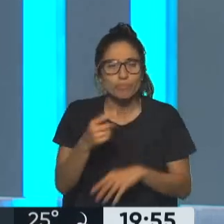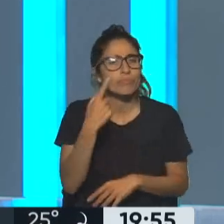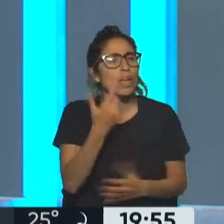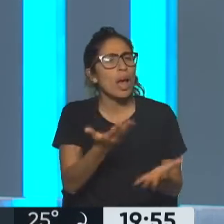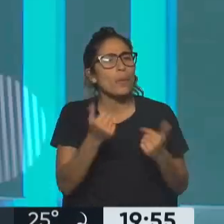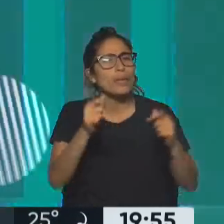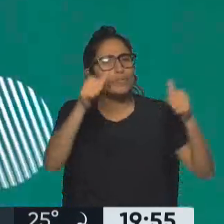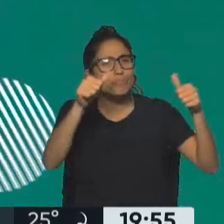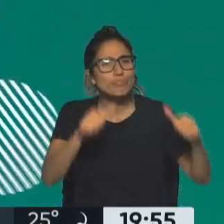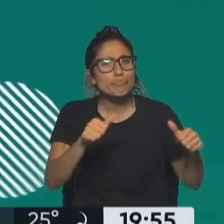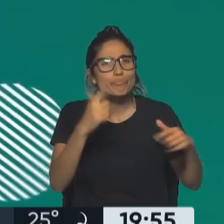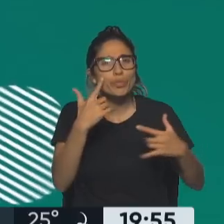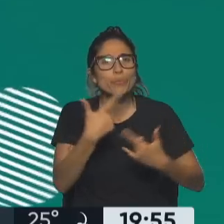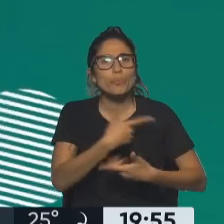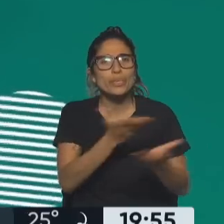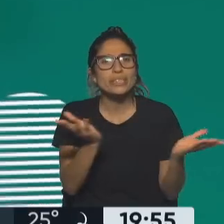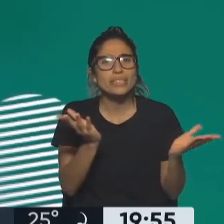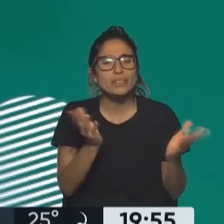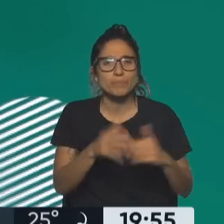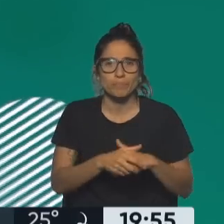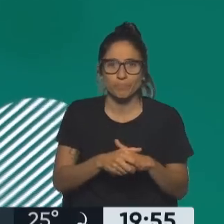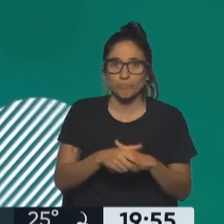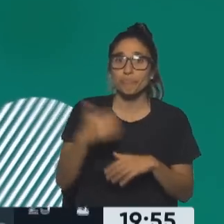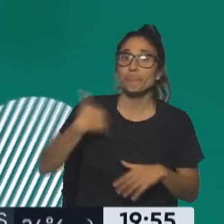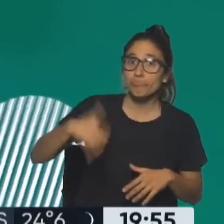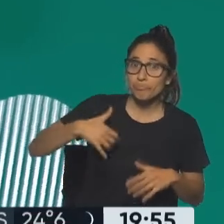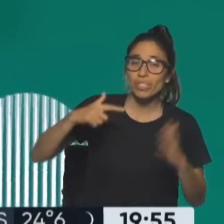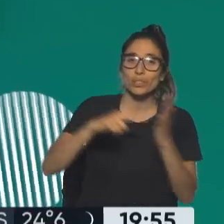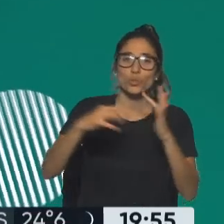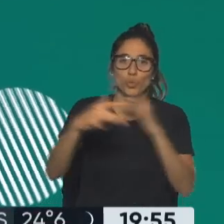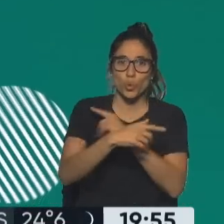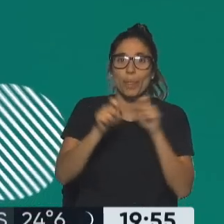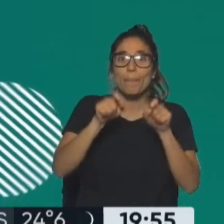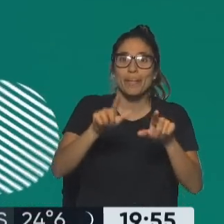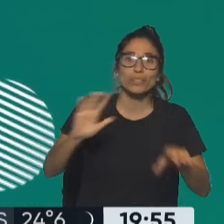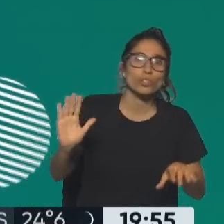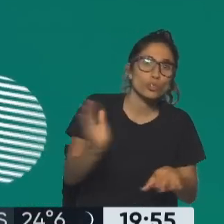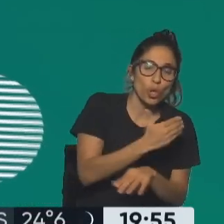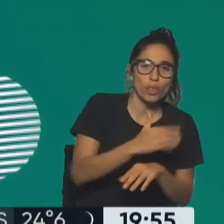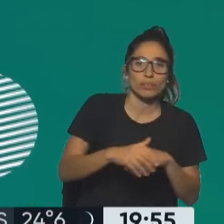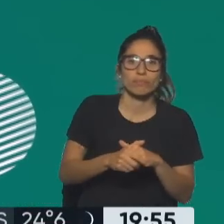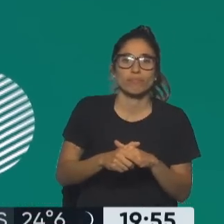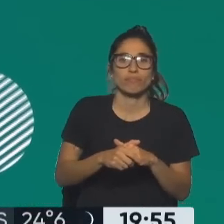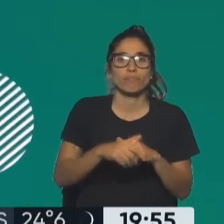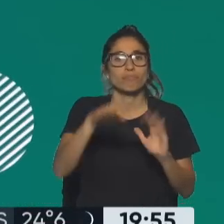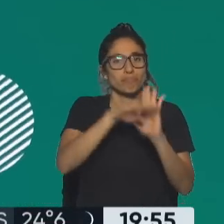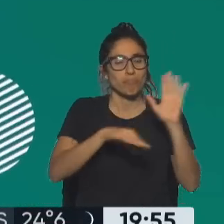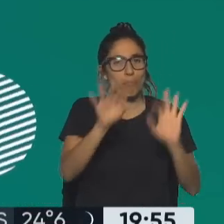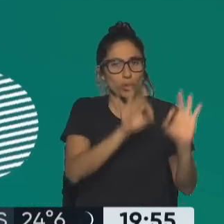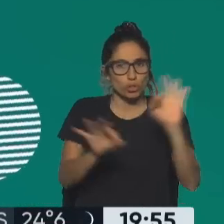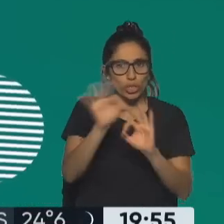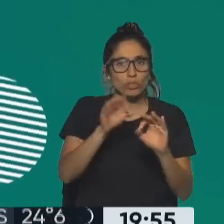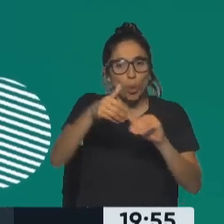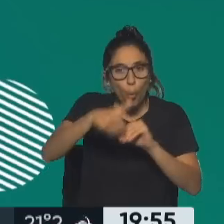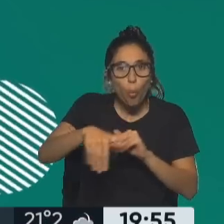ficha. A ver, a ver, a ver. Una Argentina y una ciudad para todas y todos. Un programa para el triunfo. Ahí va a estar Junio,